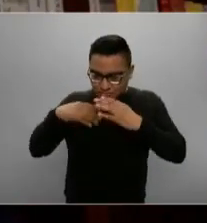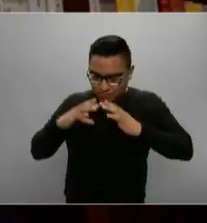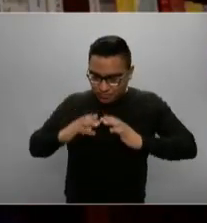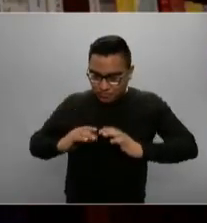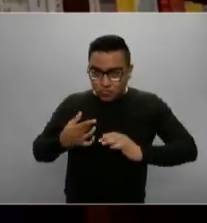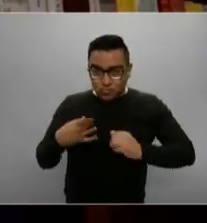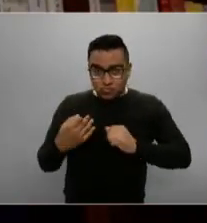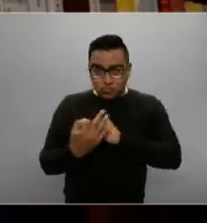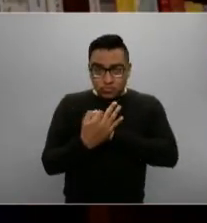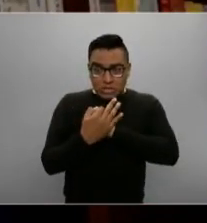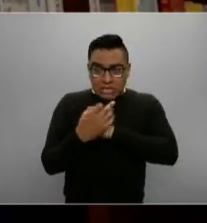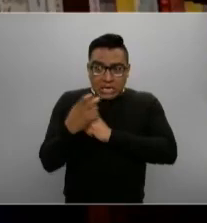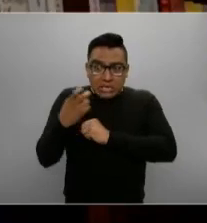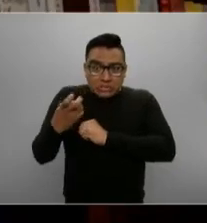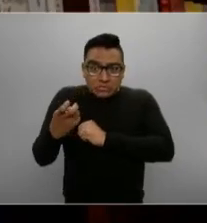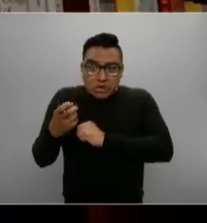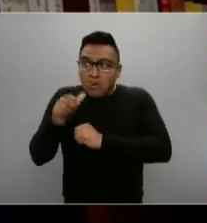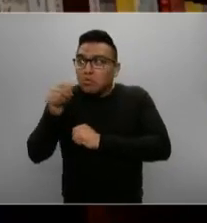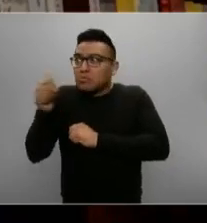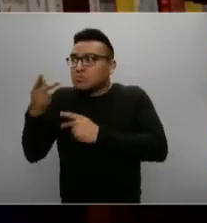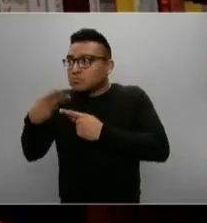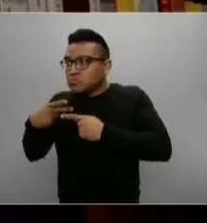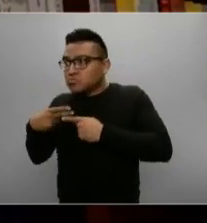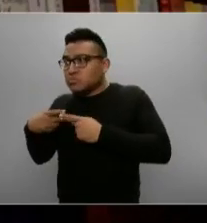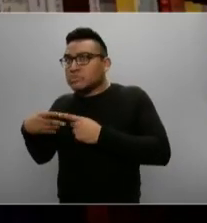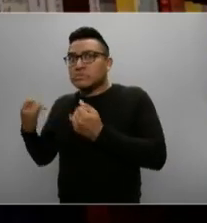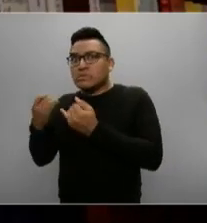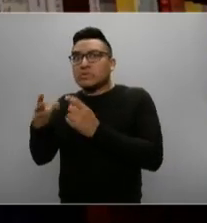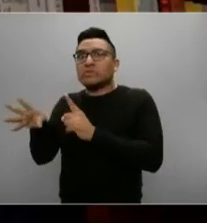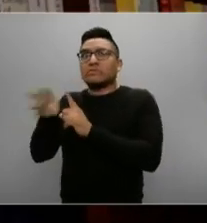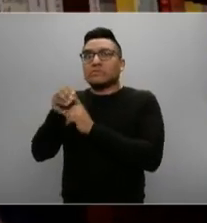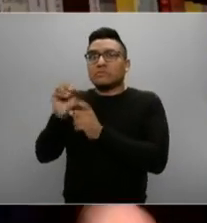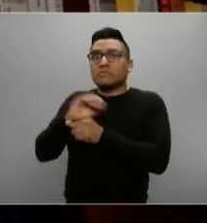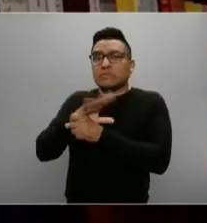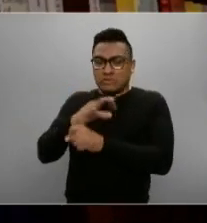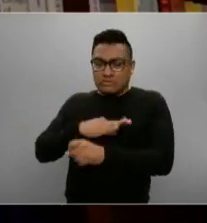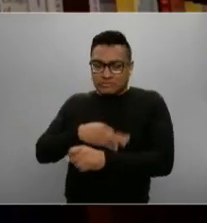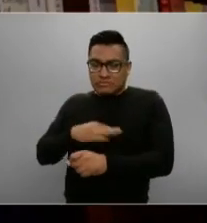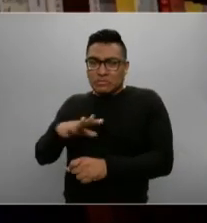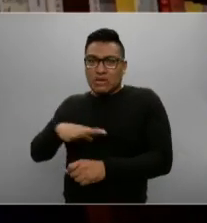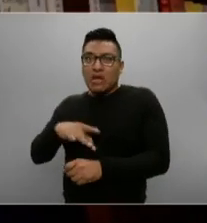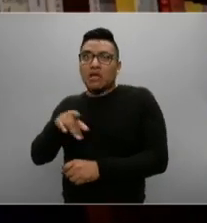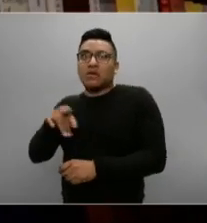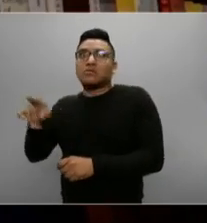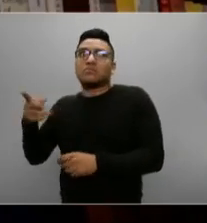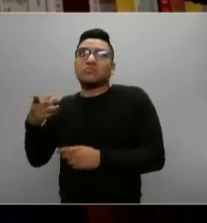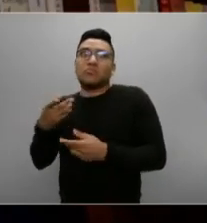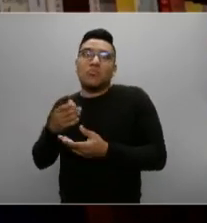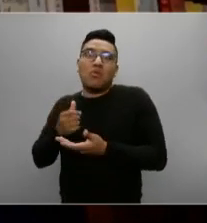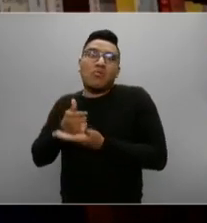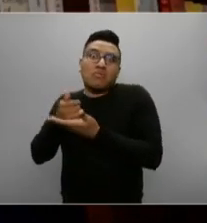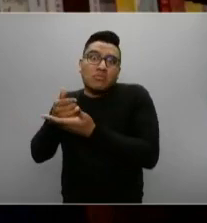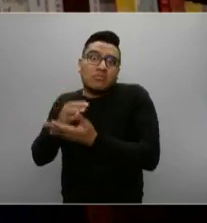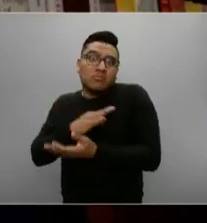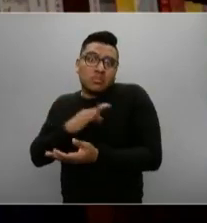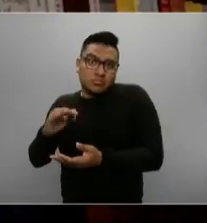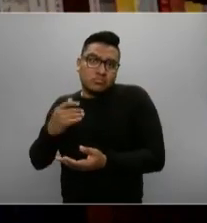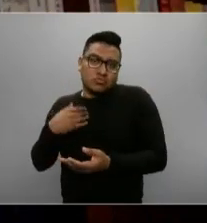anticuerpos pueden servirle a otros pacientes, sobre todo los que están en un estado crítico, porque